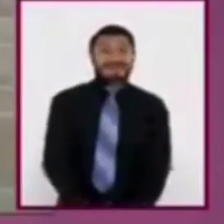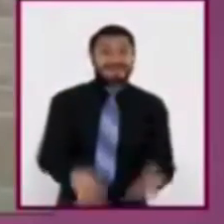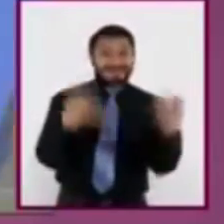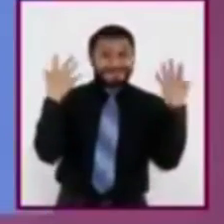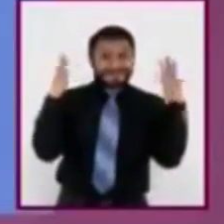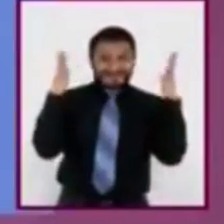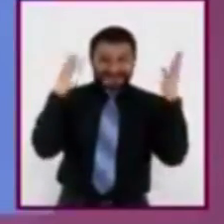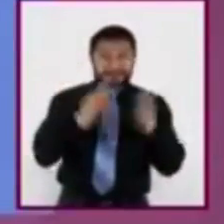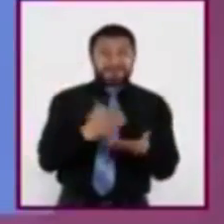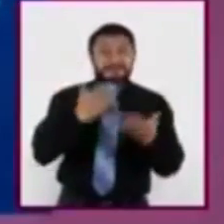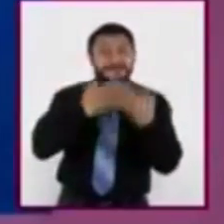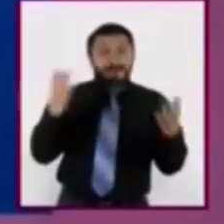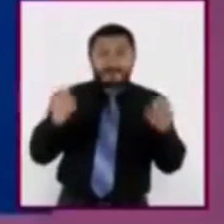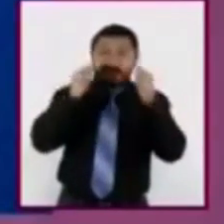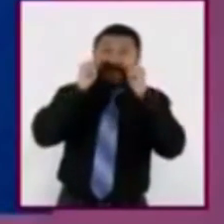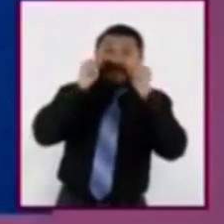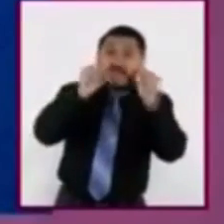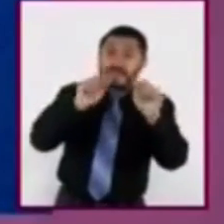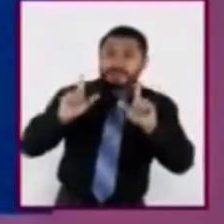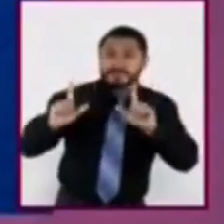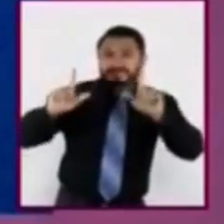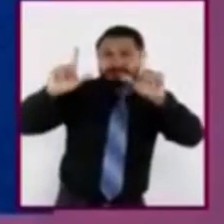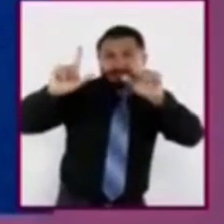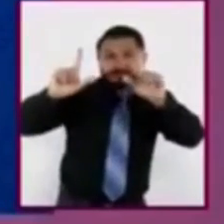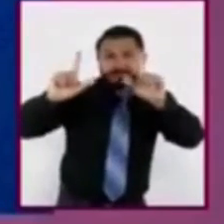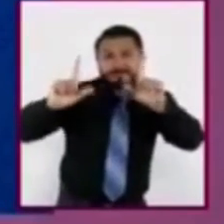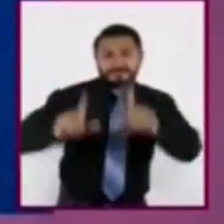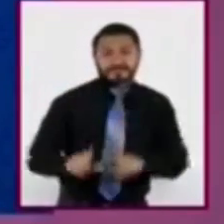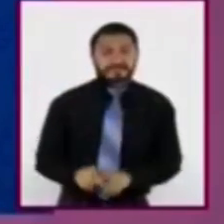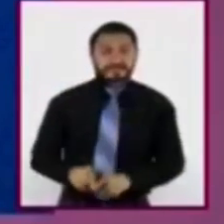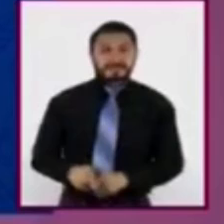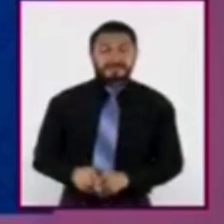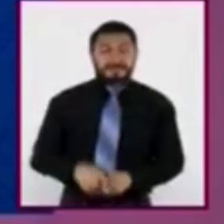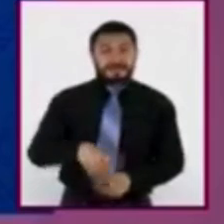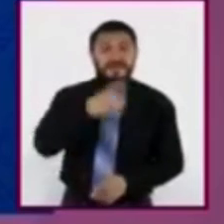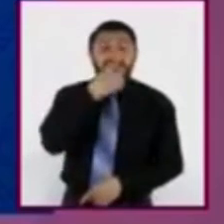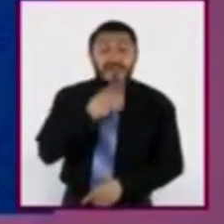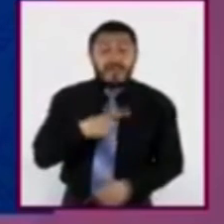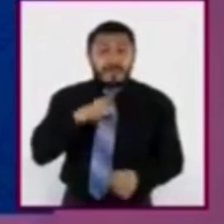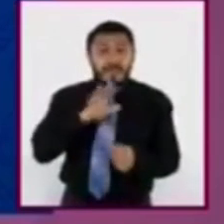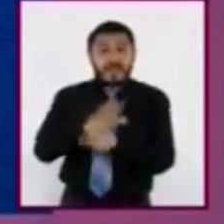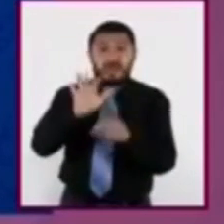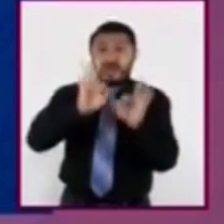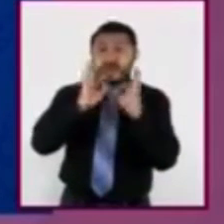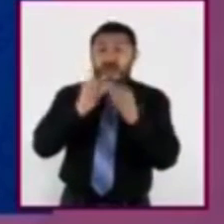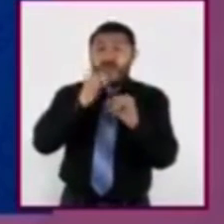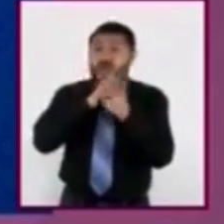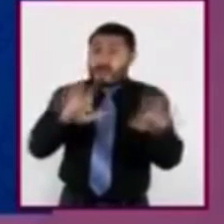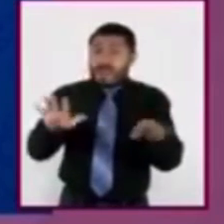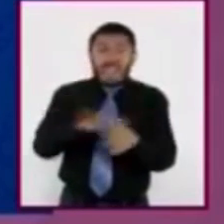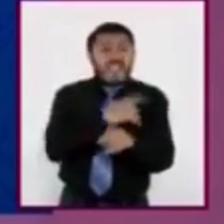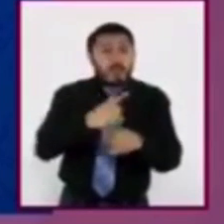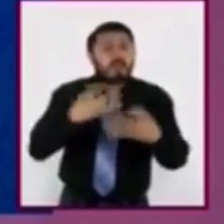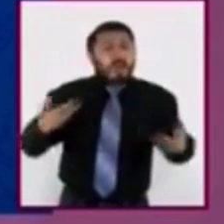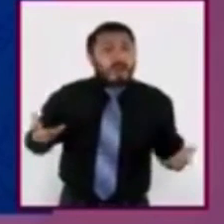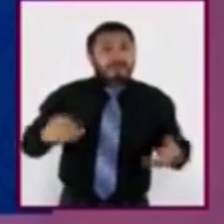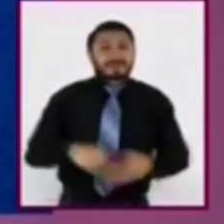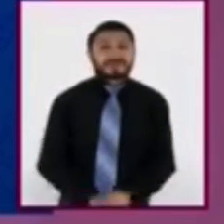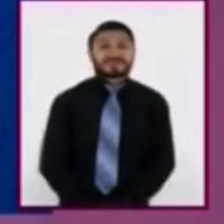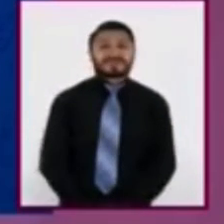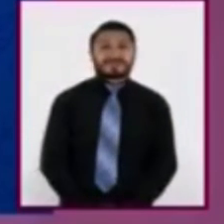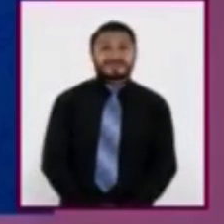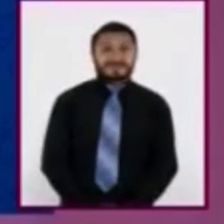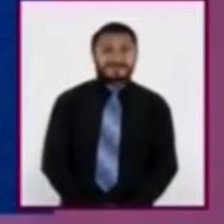observen detenidamente este texto. Y díganme, ¿qué tipo de nota es y por qué? ¿Qué